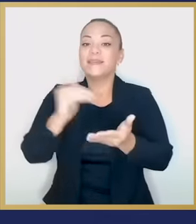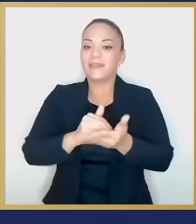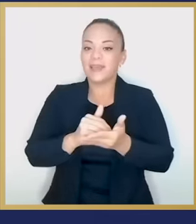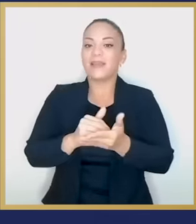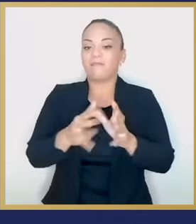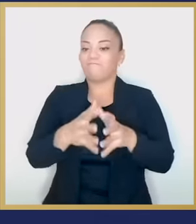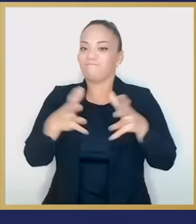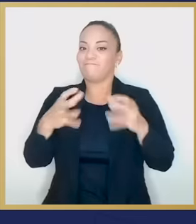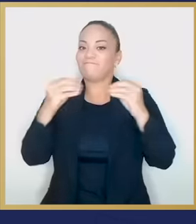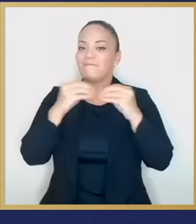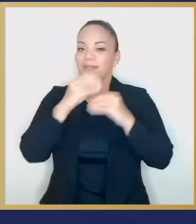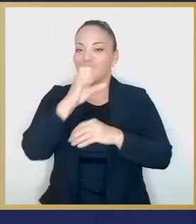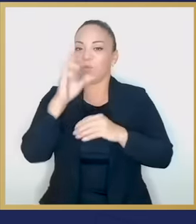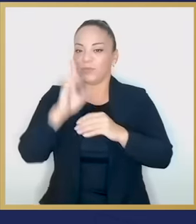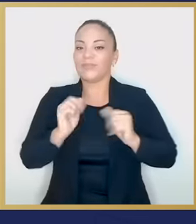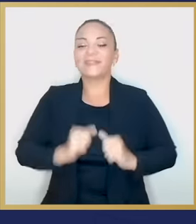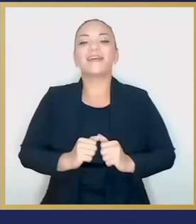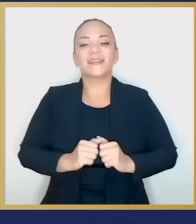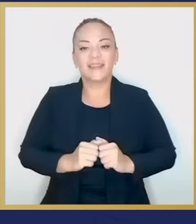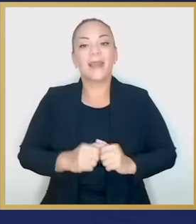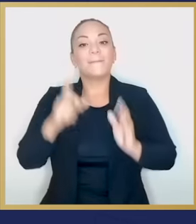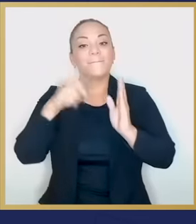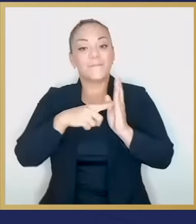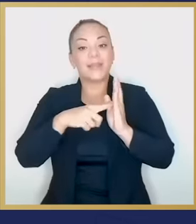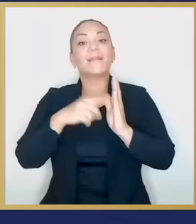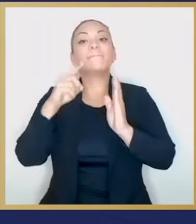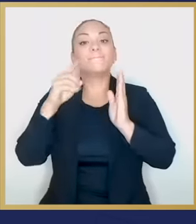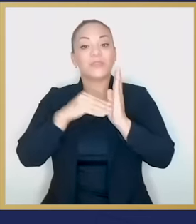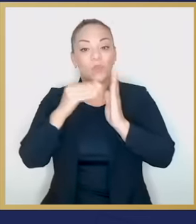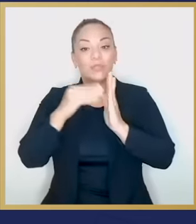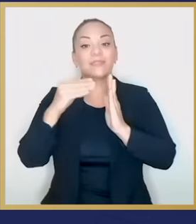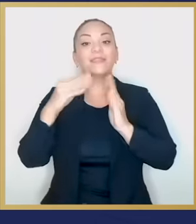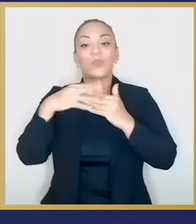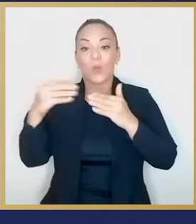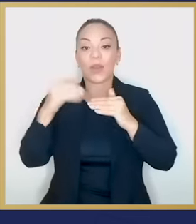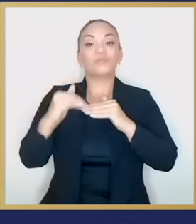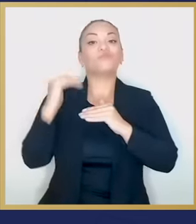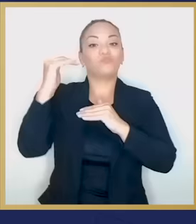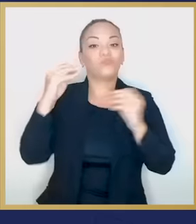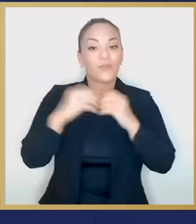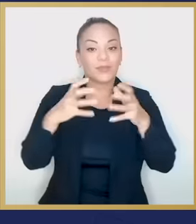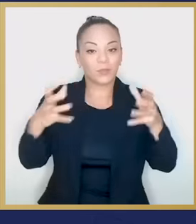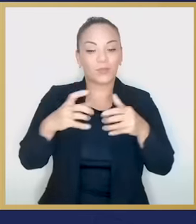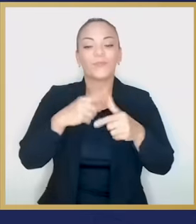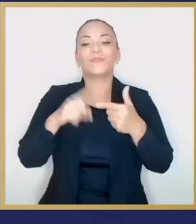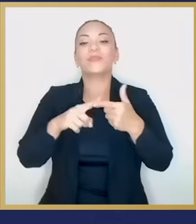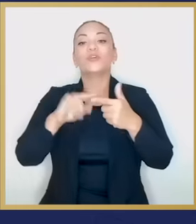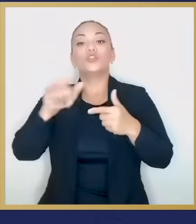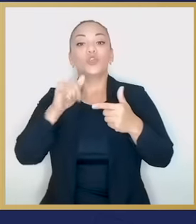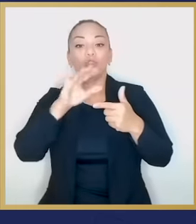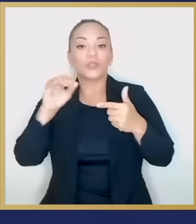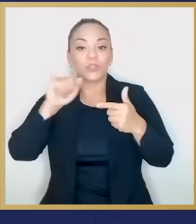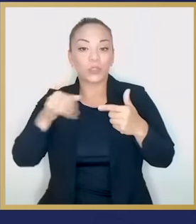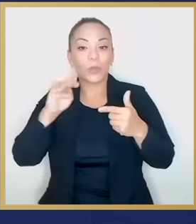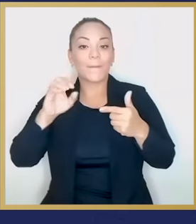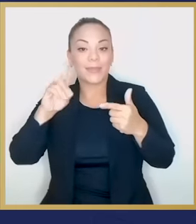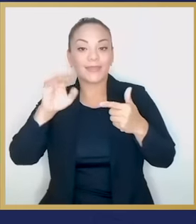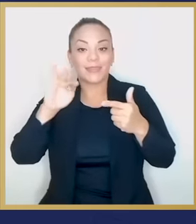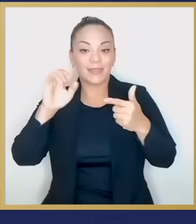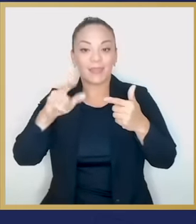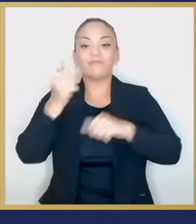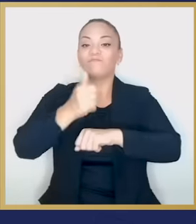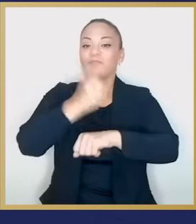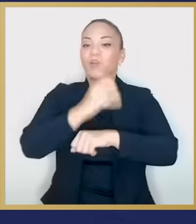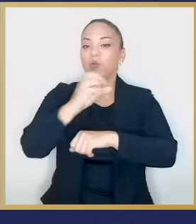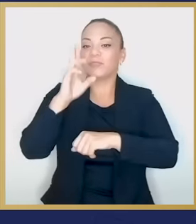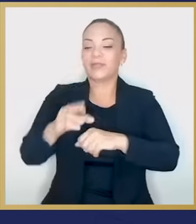crecer en Costa Rica con una reinversión de más de 1.000 millones de dólares. Johnson & Johnson Metec con el anuncio de su instalación en Costa Rica y